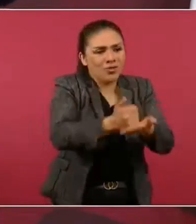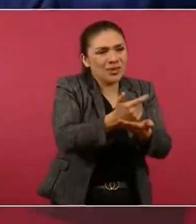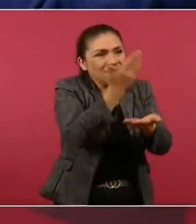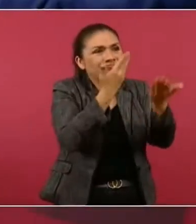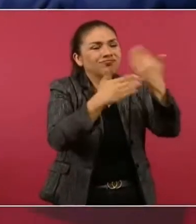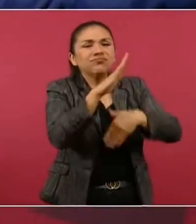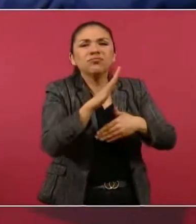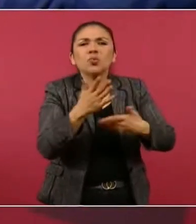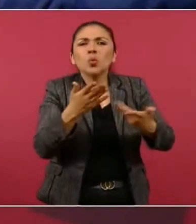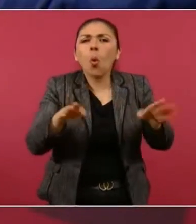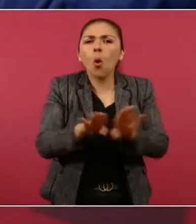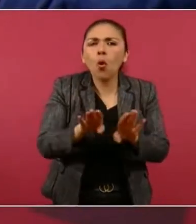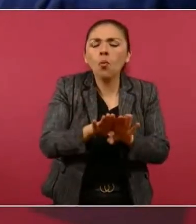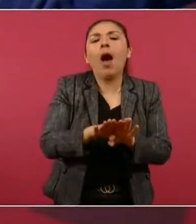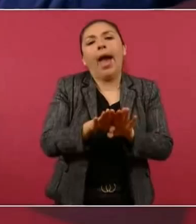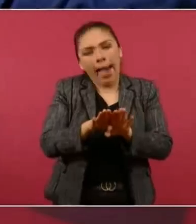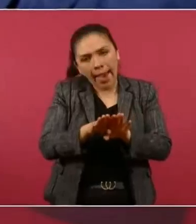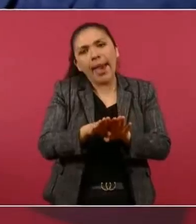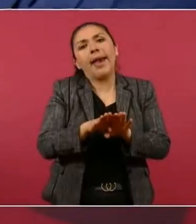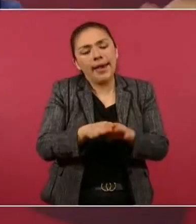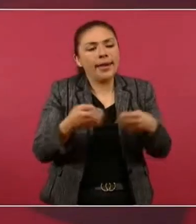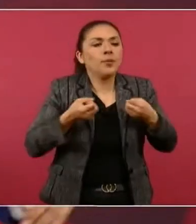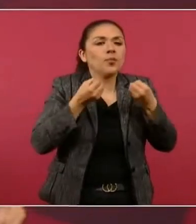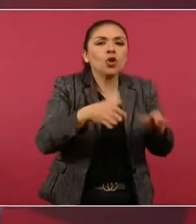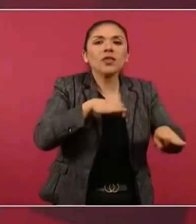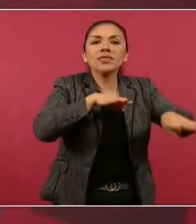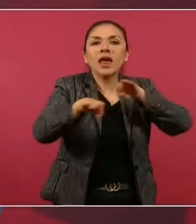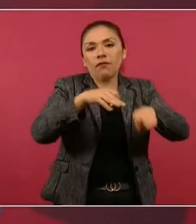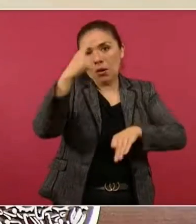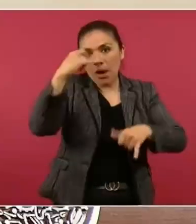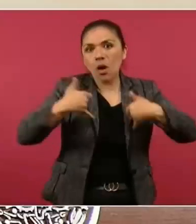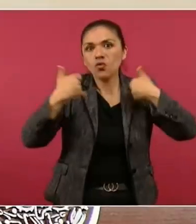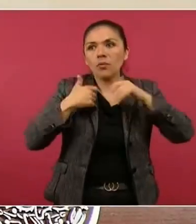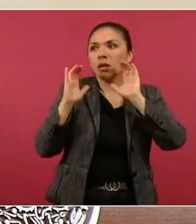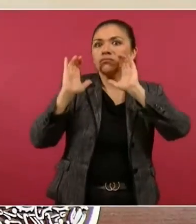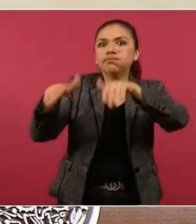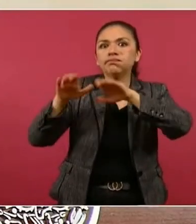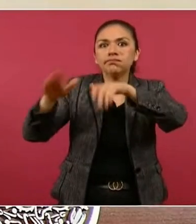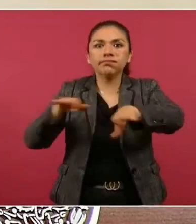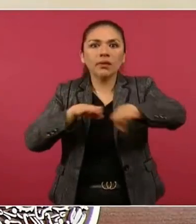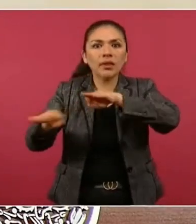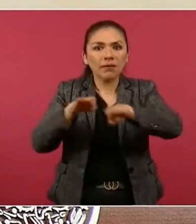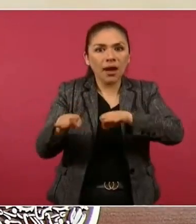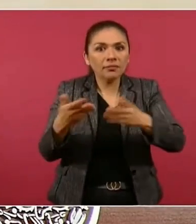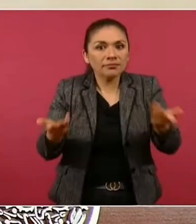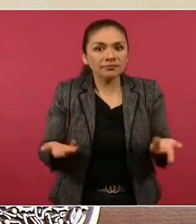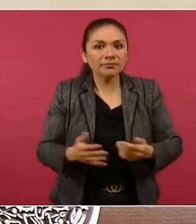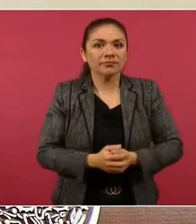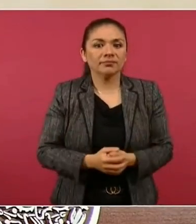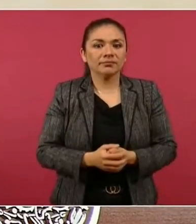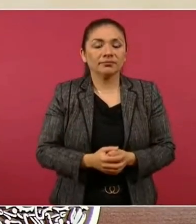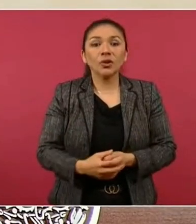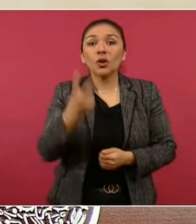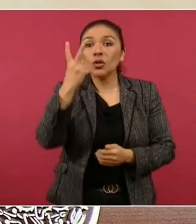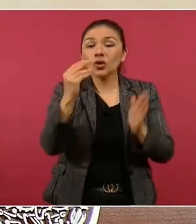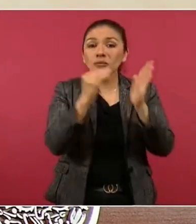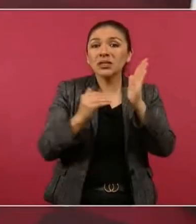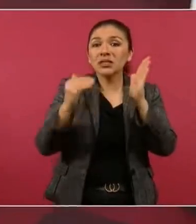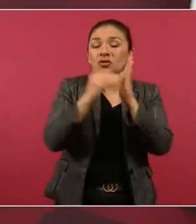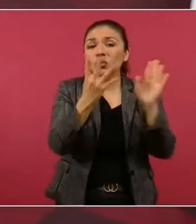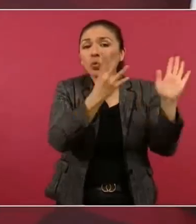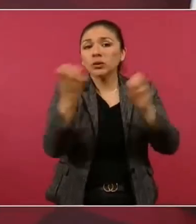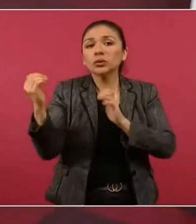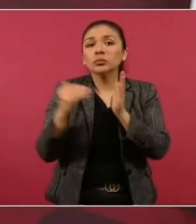Bueno, con trabajo a los jóvenes, a 2.400.000